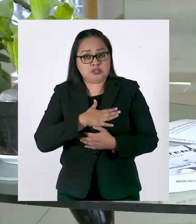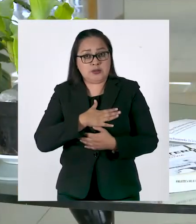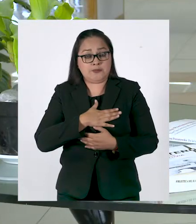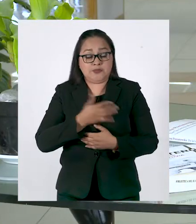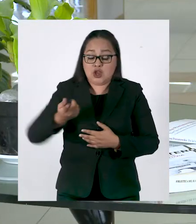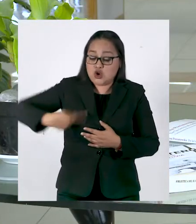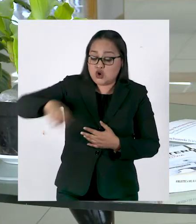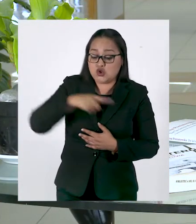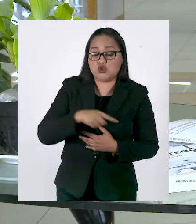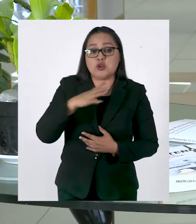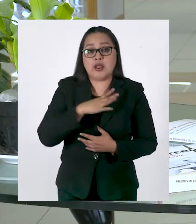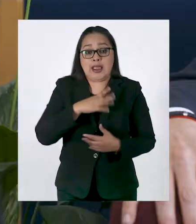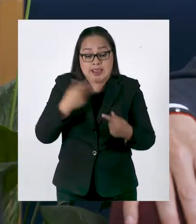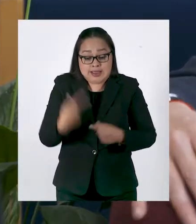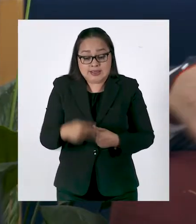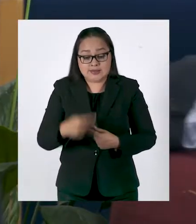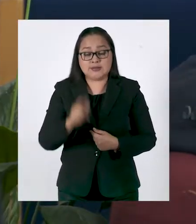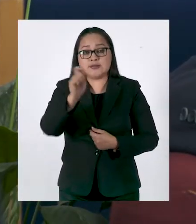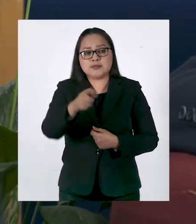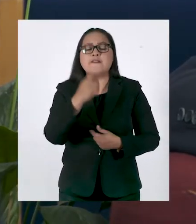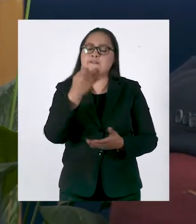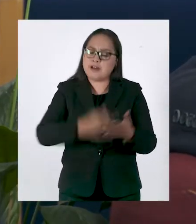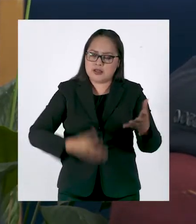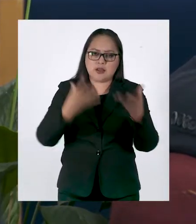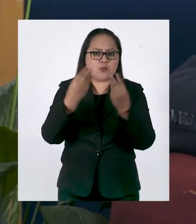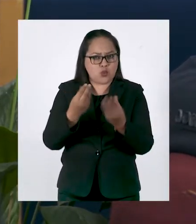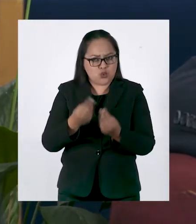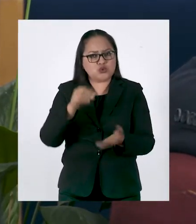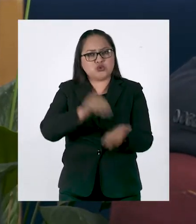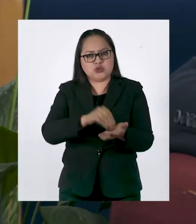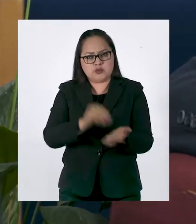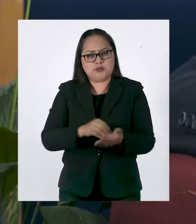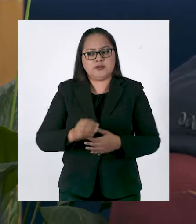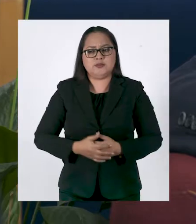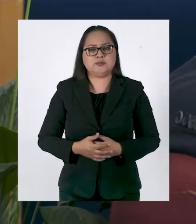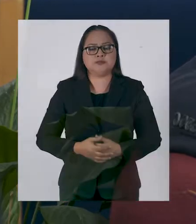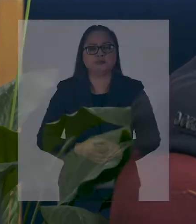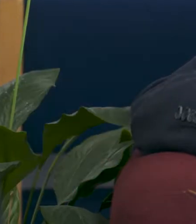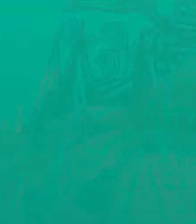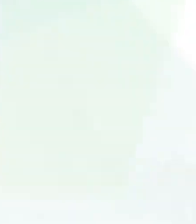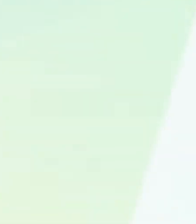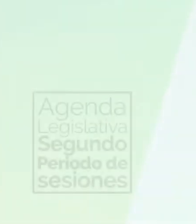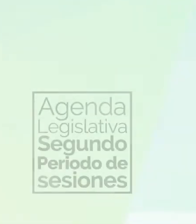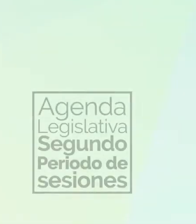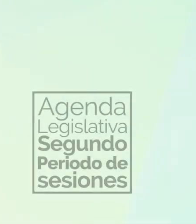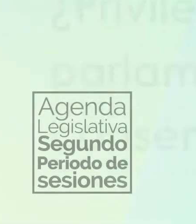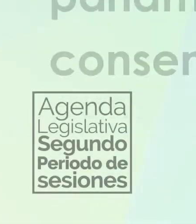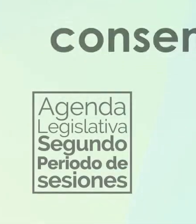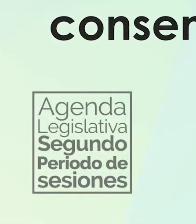Administración de Justicia. Pero en nuestro lado, en nuestro espacio, hay muchísimo por hacer.